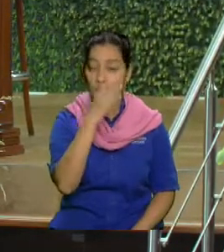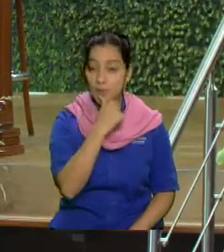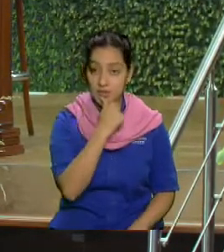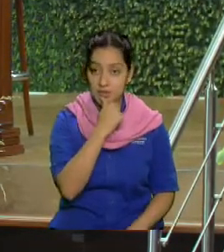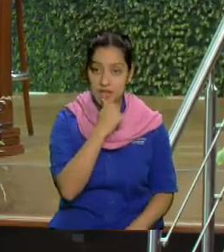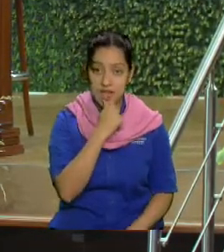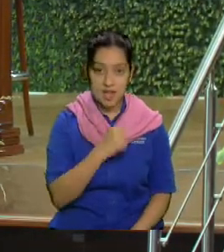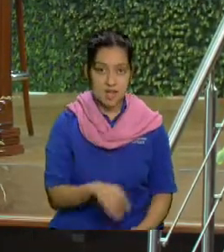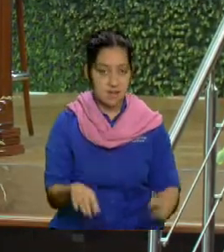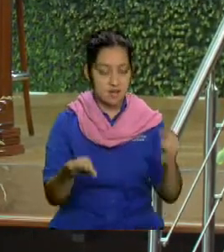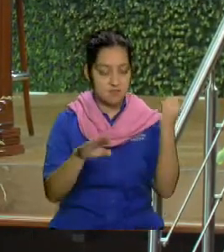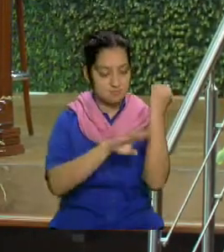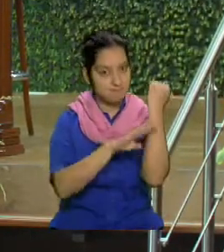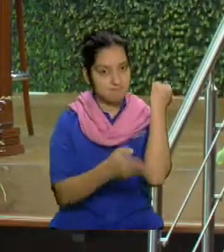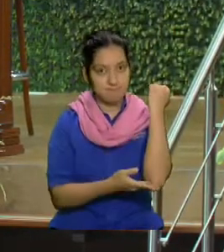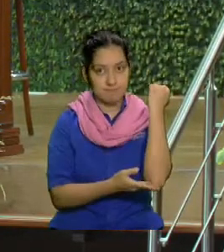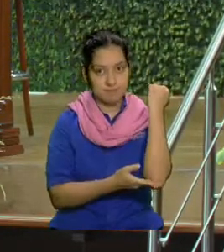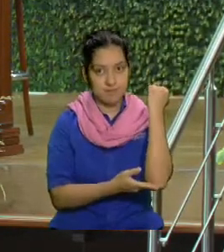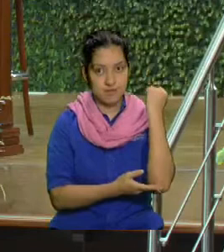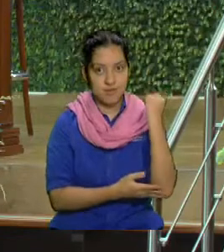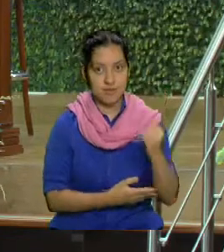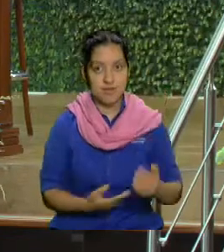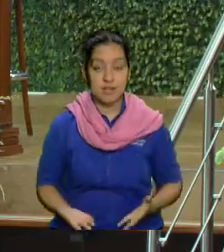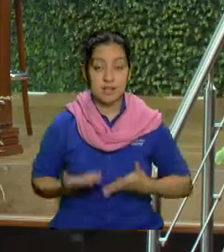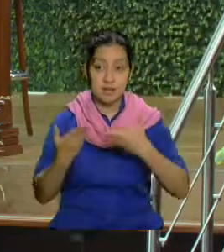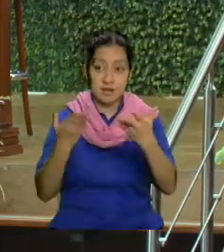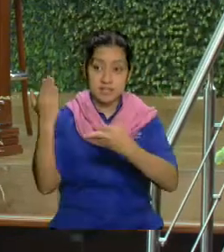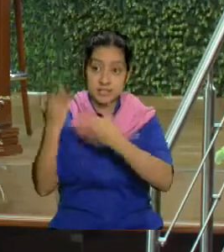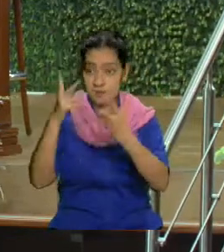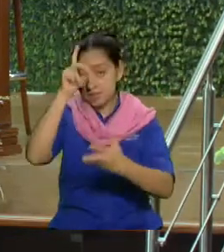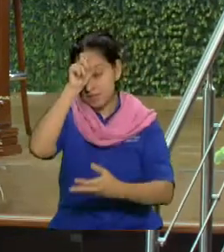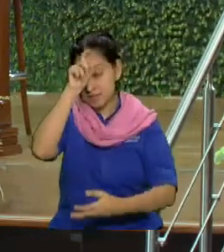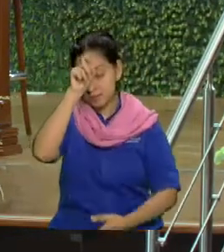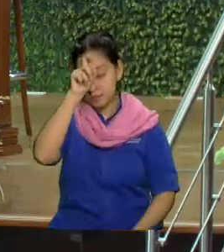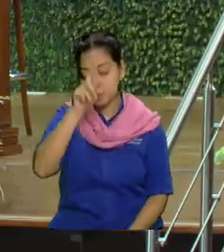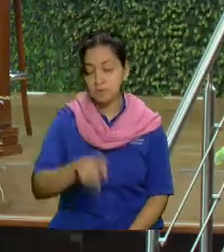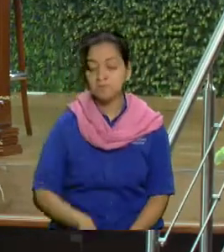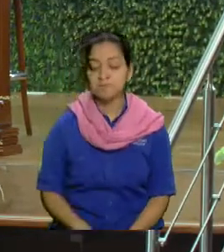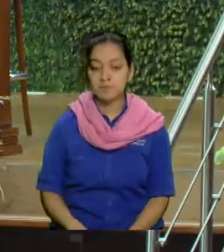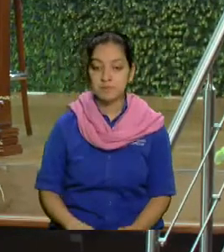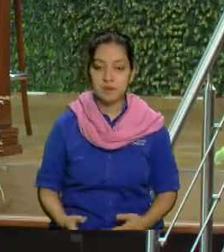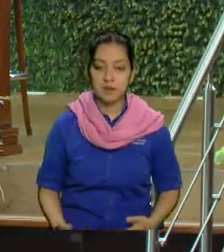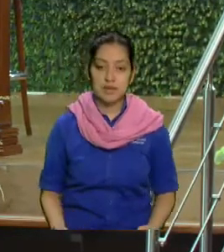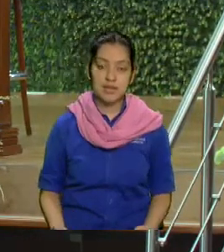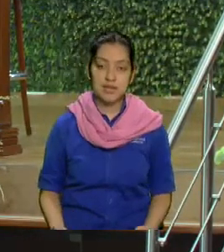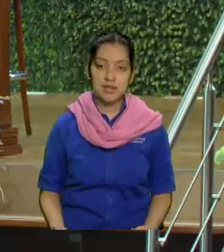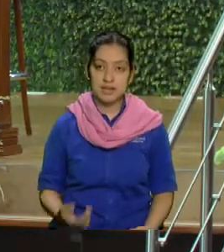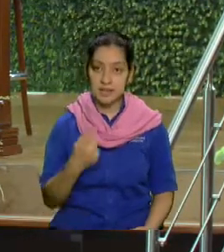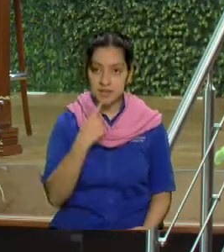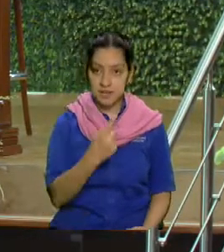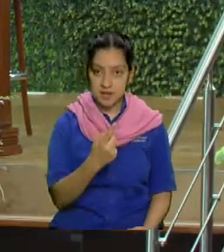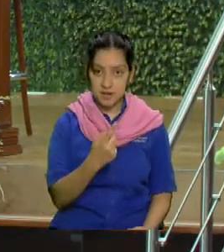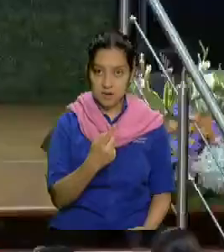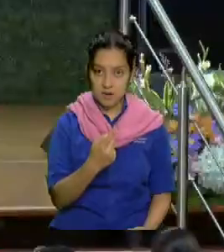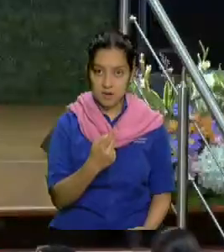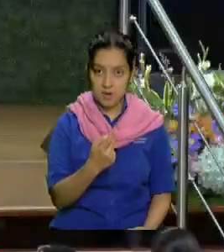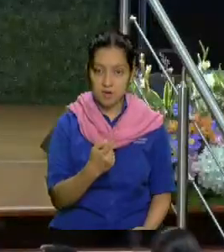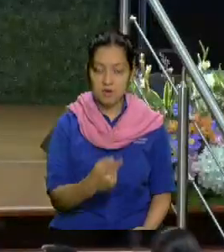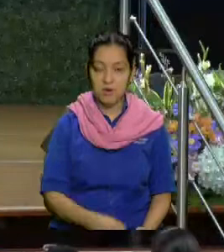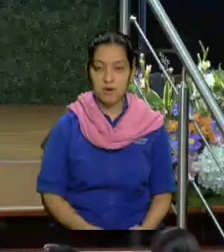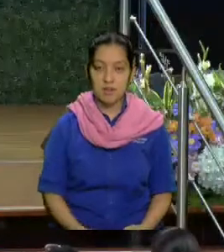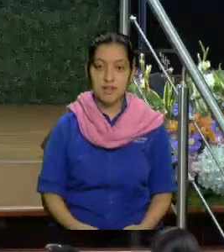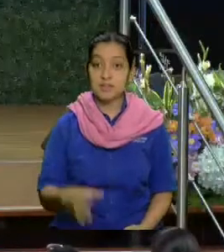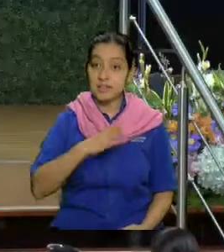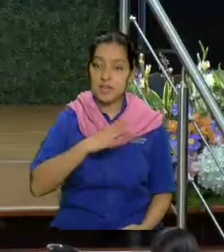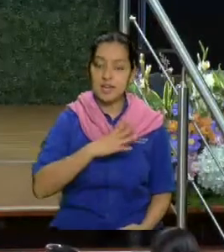dio a su sierva, una mujer que venía de Egipto, le dijo, llégate a mi sierva y voy a tener hijos por medio de ella. Y le sale Ismael,